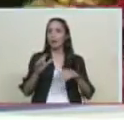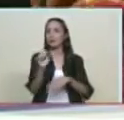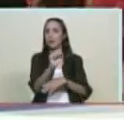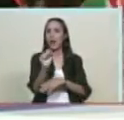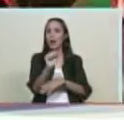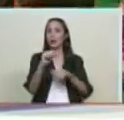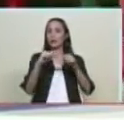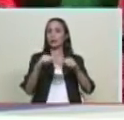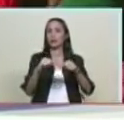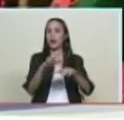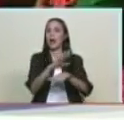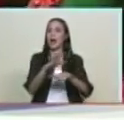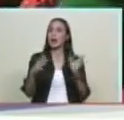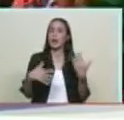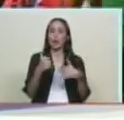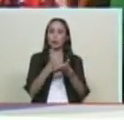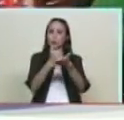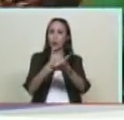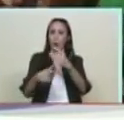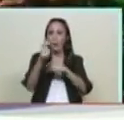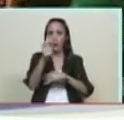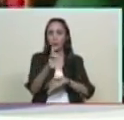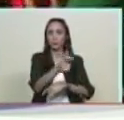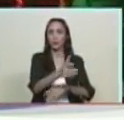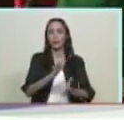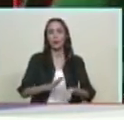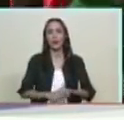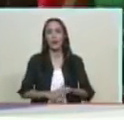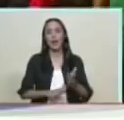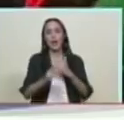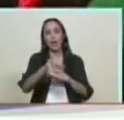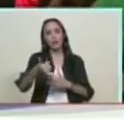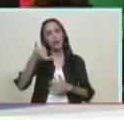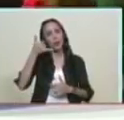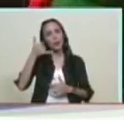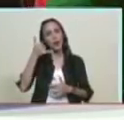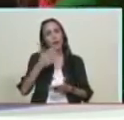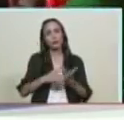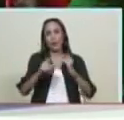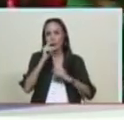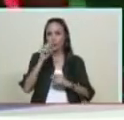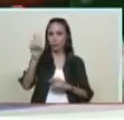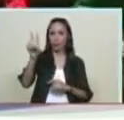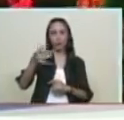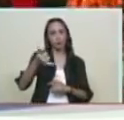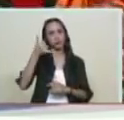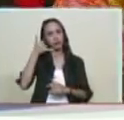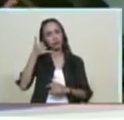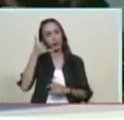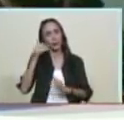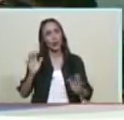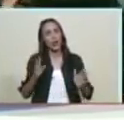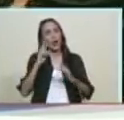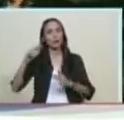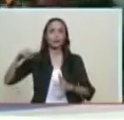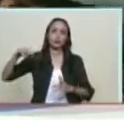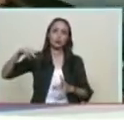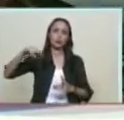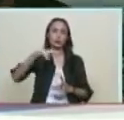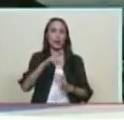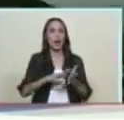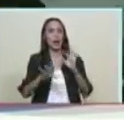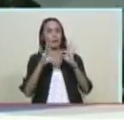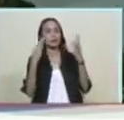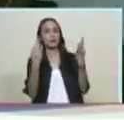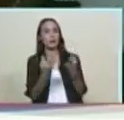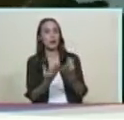estaba hablando con Héctor Rodríguez y me dijo que ayer también iba para el acto y venía bajando por la Panamericana y vio una familia ahí pariendo